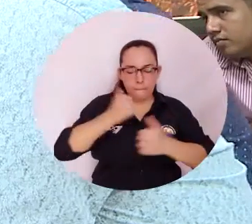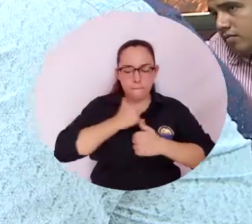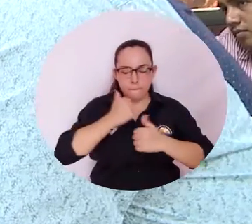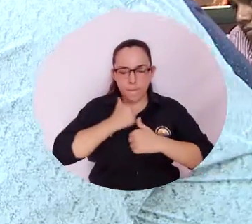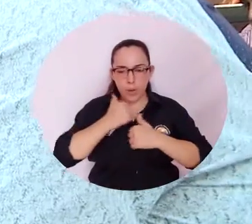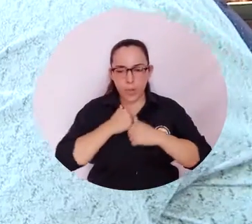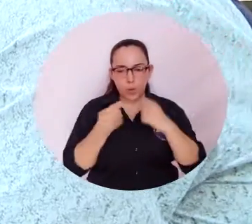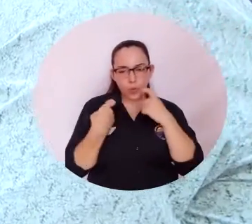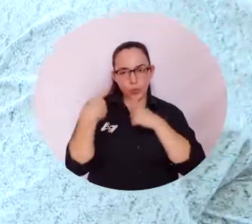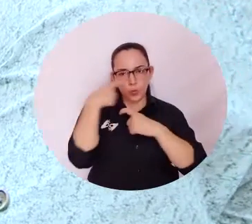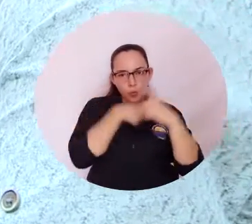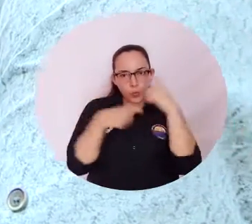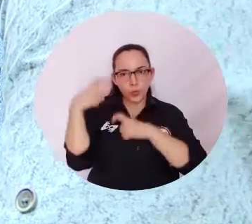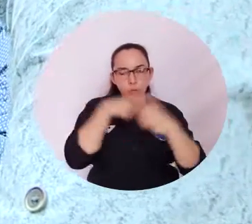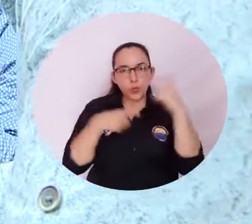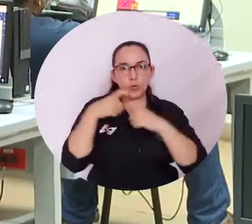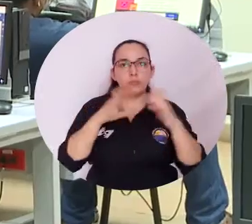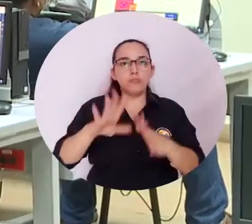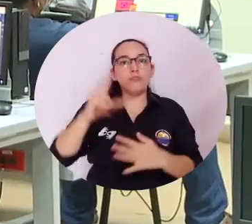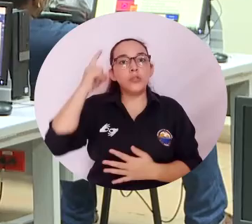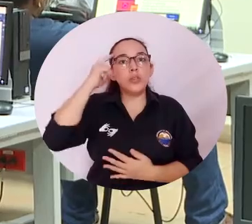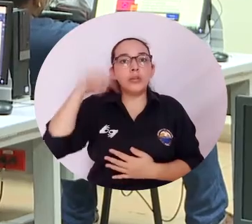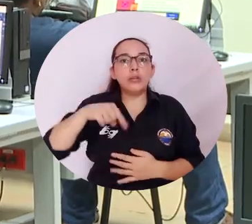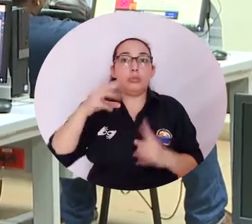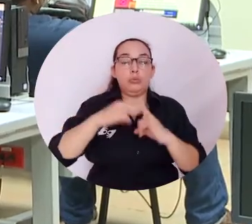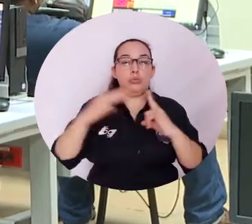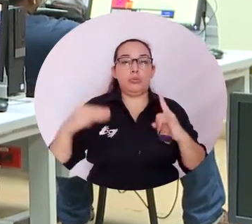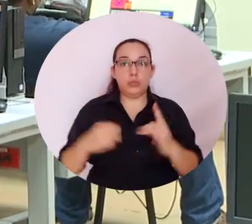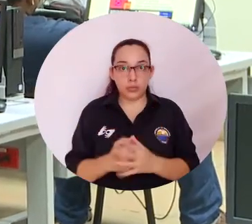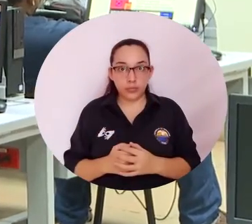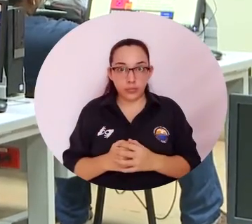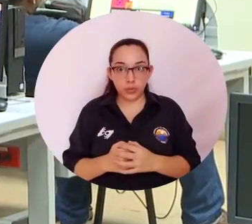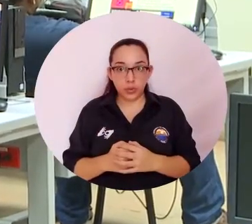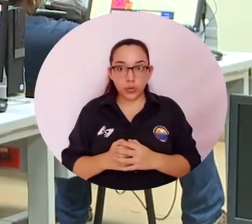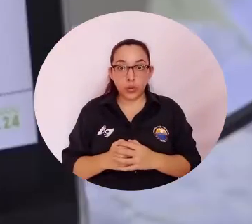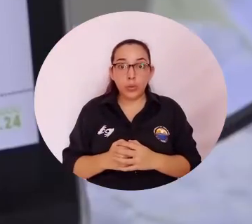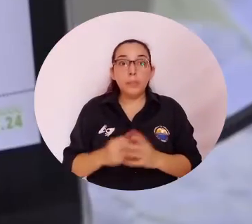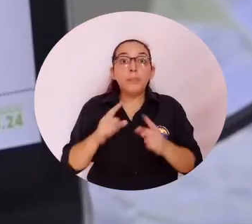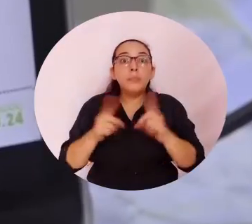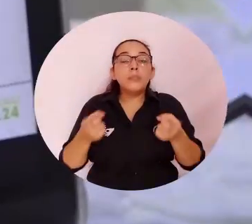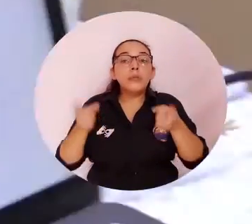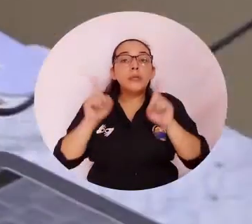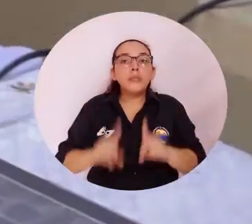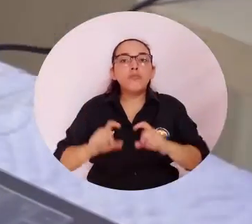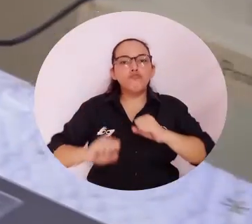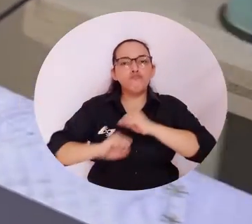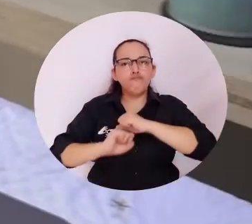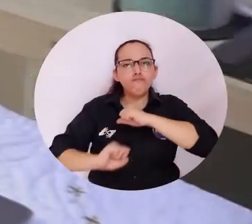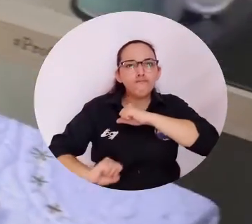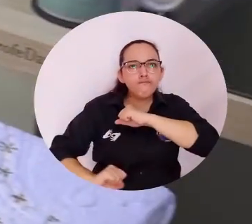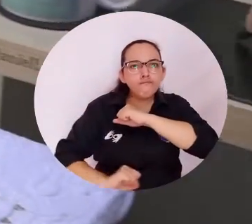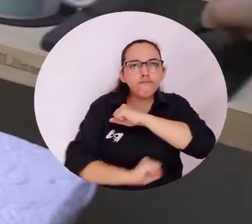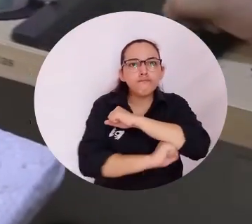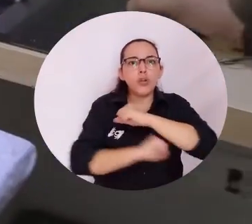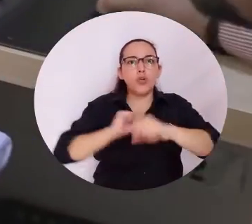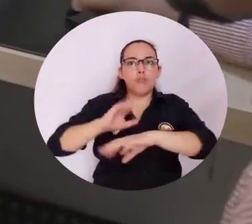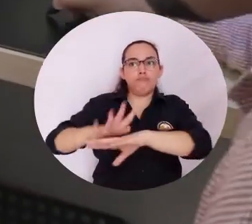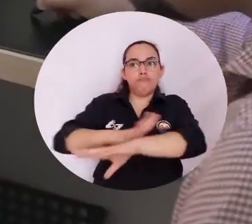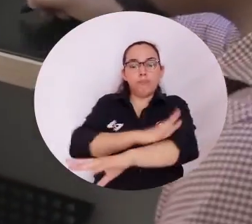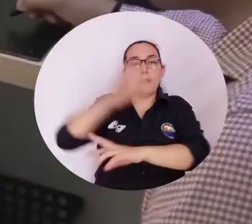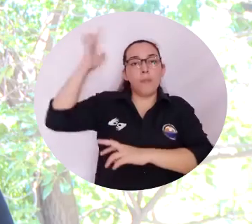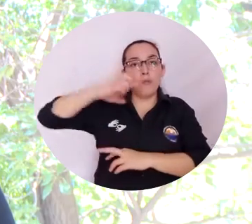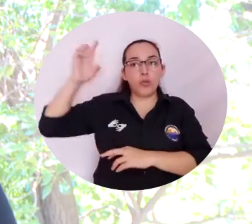generar una autocrítica. Se consolida un pensamiento más acorde a las necesidades que tienen nuestros estudiantes pero también un fortalecimiento